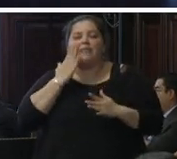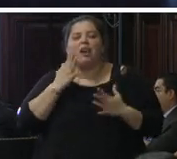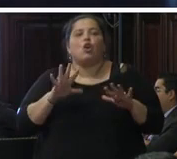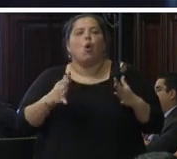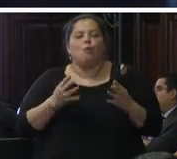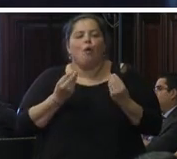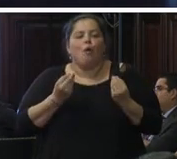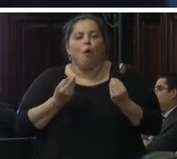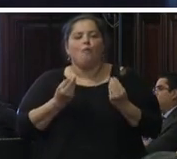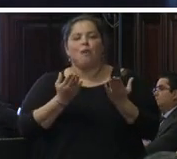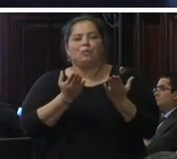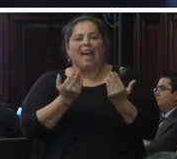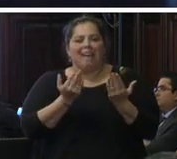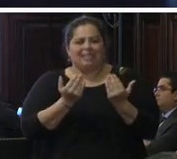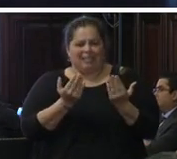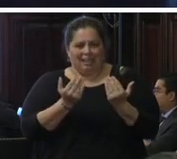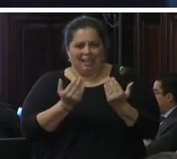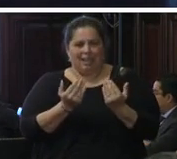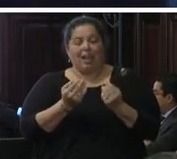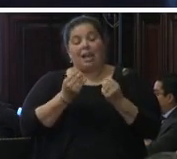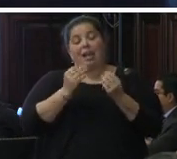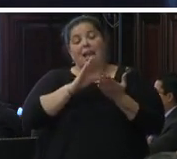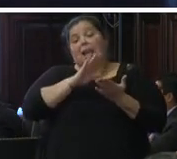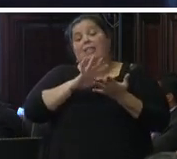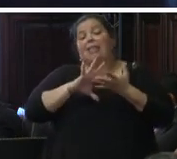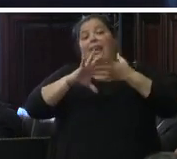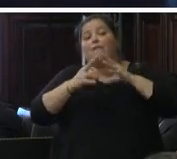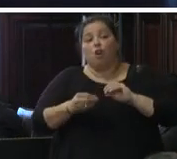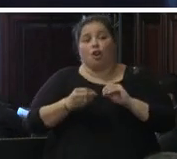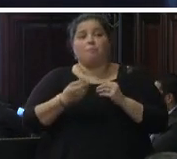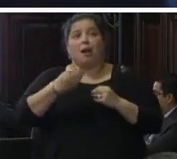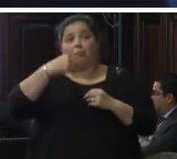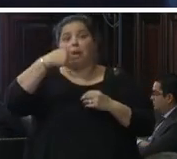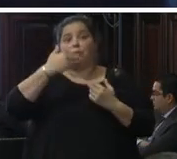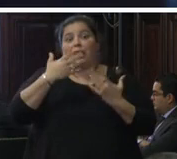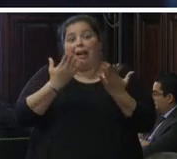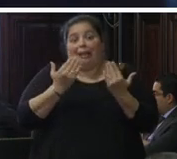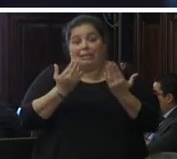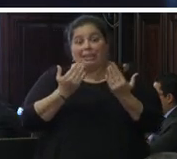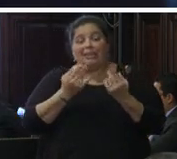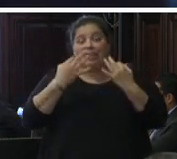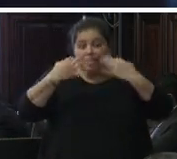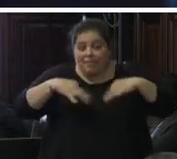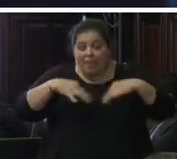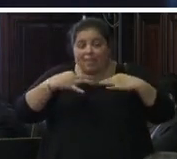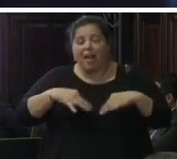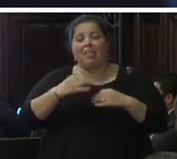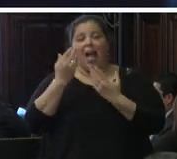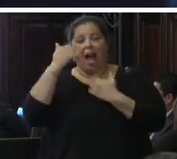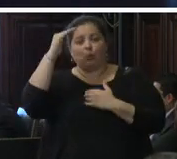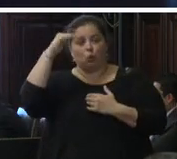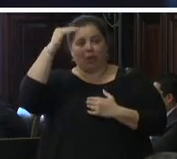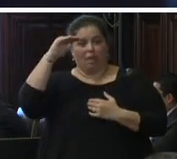exigir mediante recurso idóneo que efectivamente la autoridad jurisdiccional